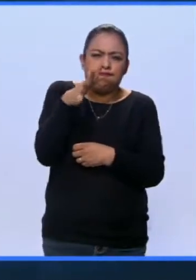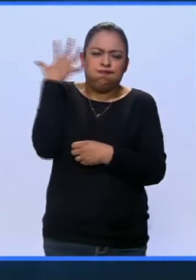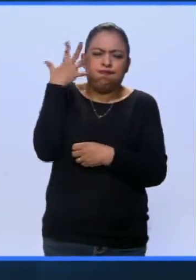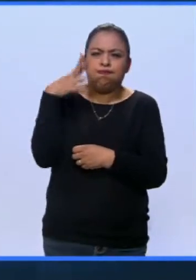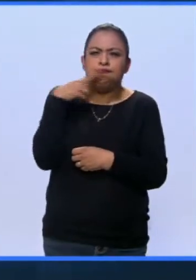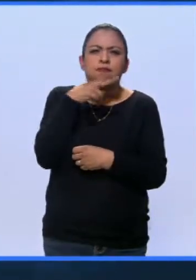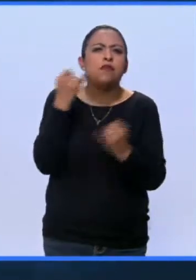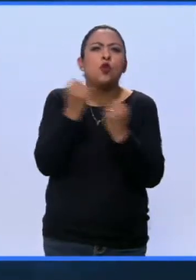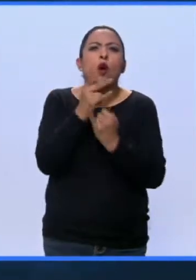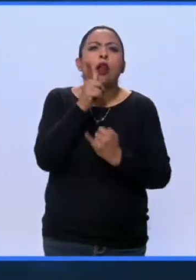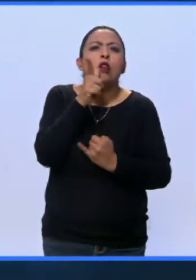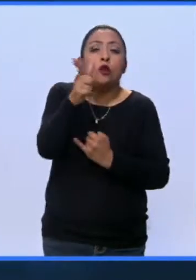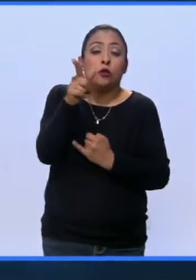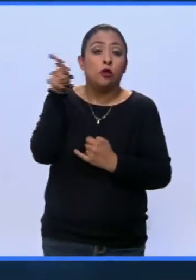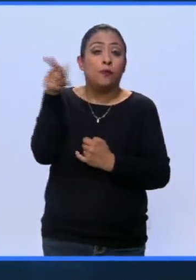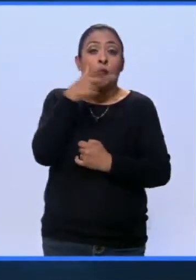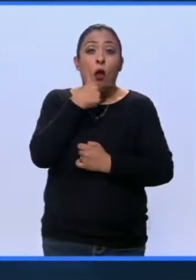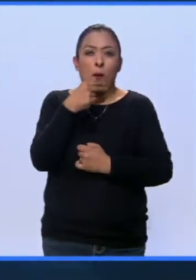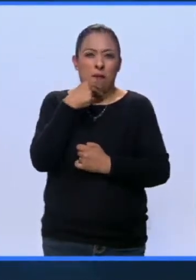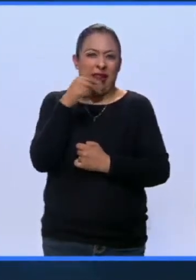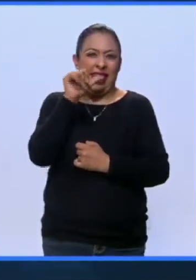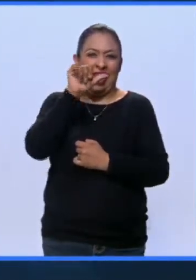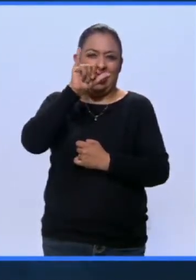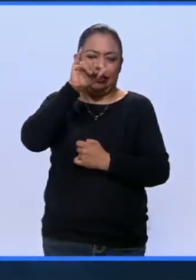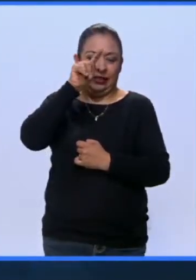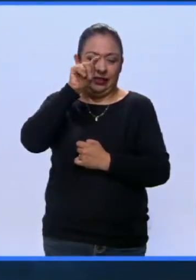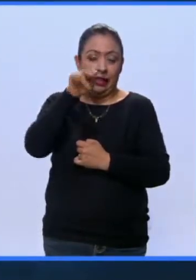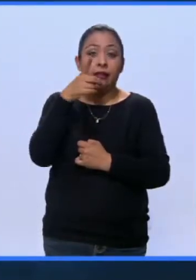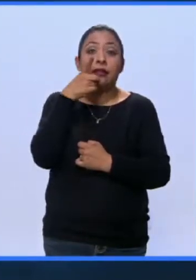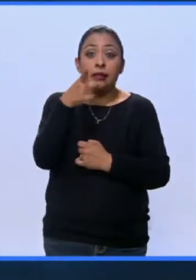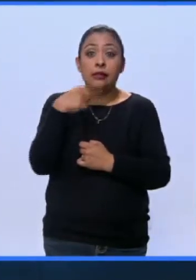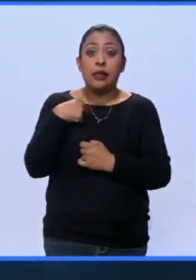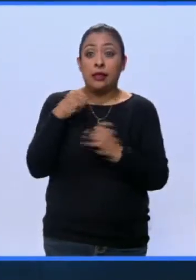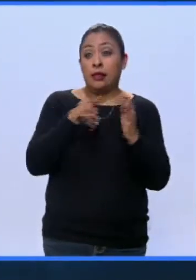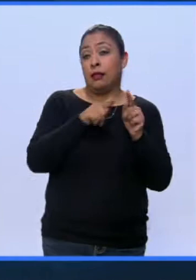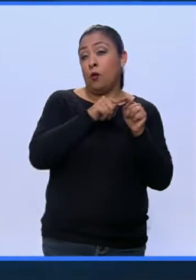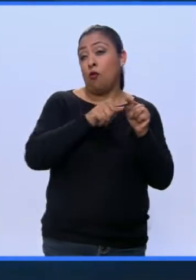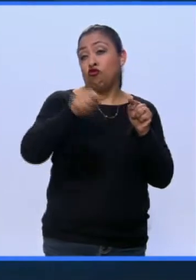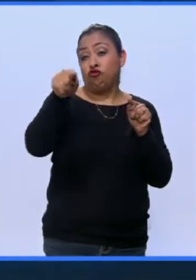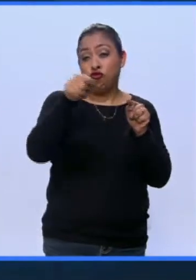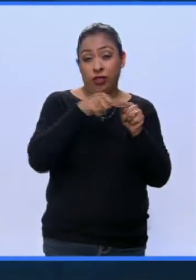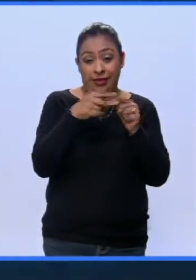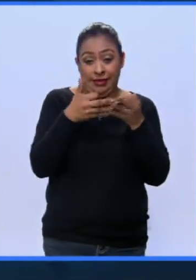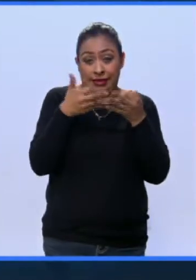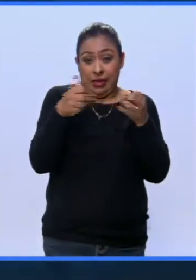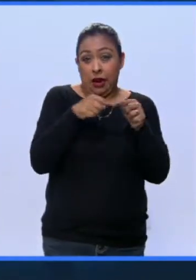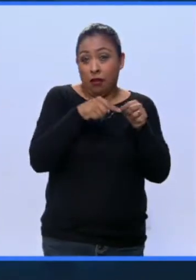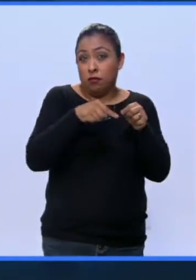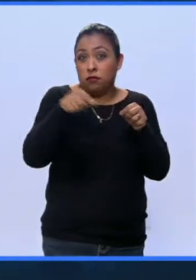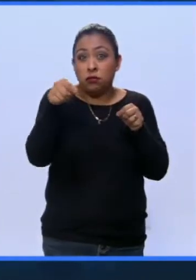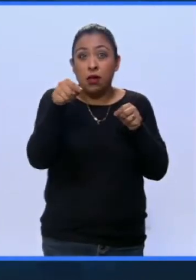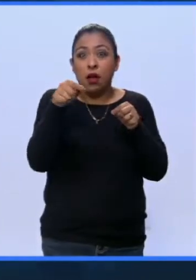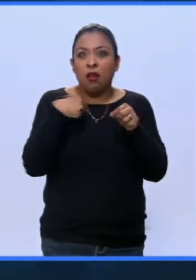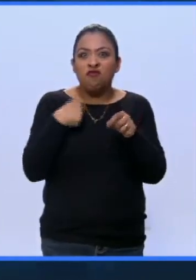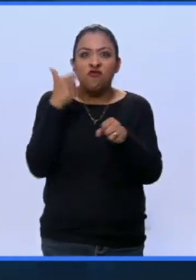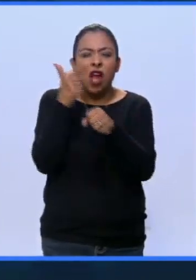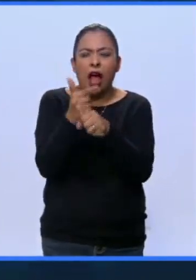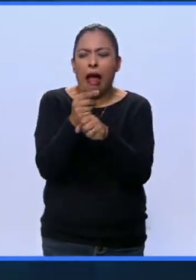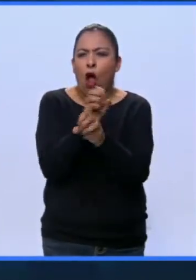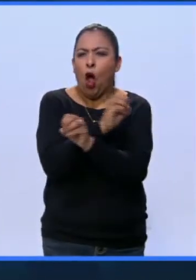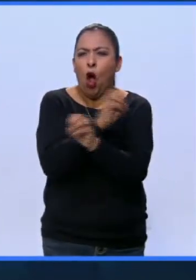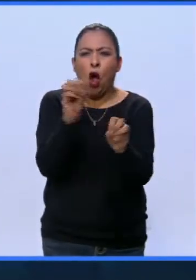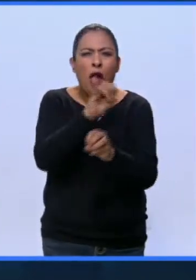de la luz. Einstein estaba convencido que por la distancia que estos cuerpos tenían de la Tierra, nadie podría detectarlas.